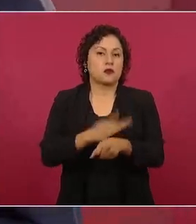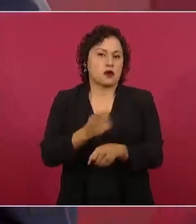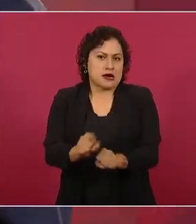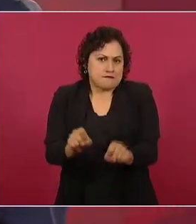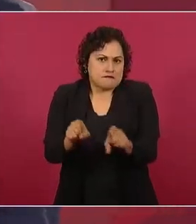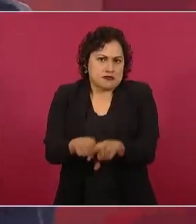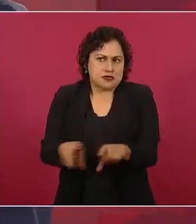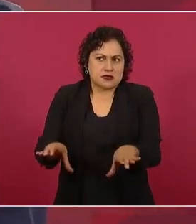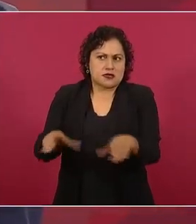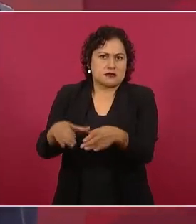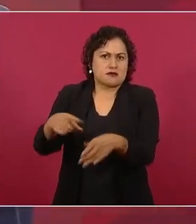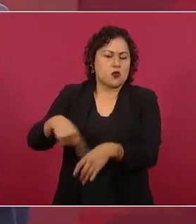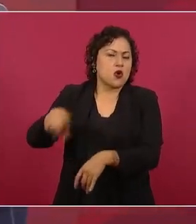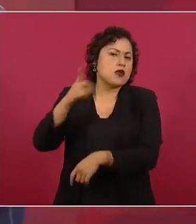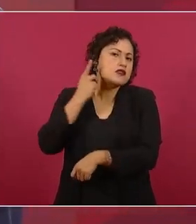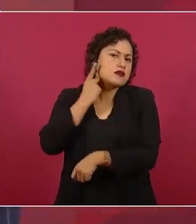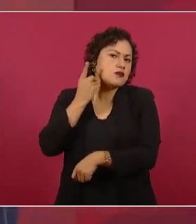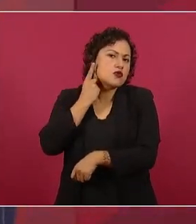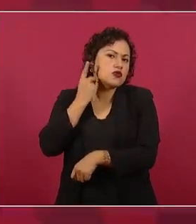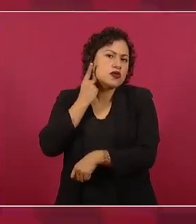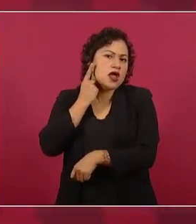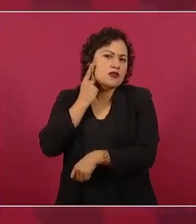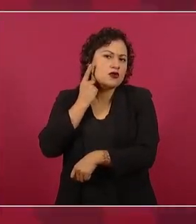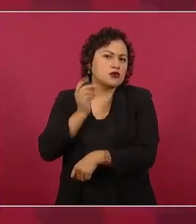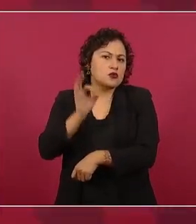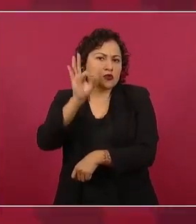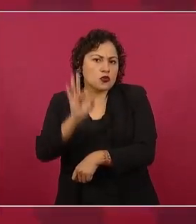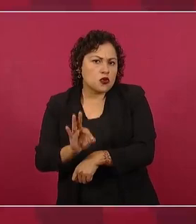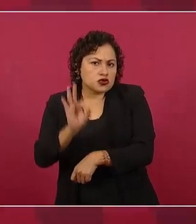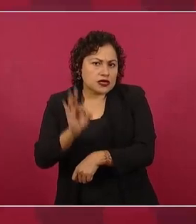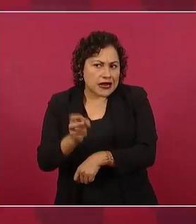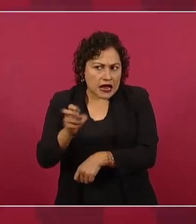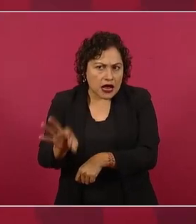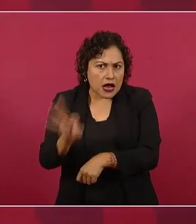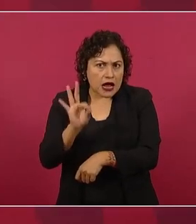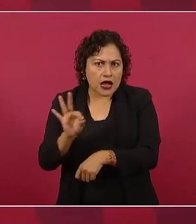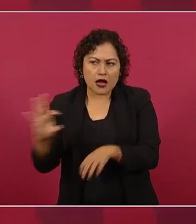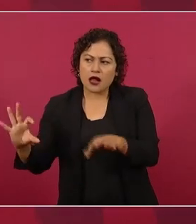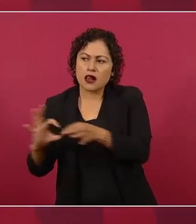con los dirigentes de los partidos,